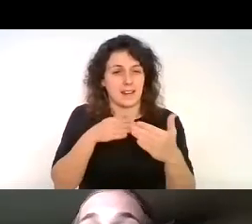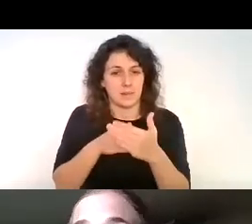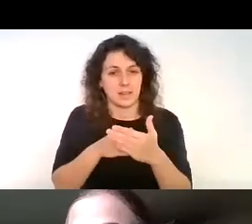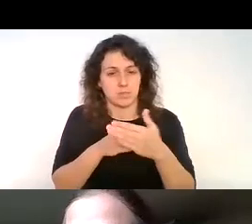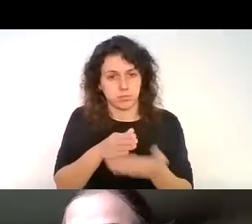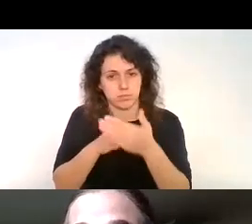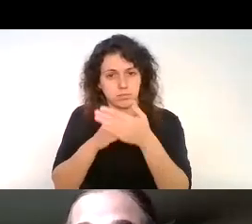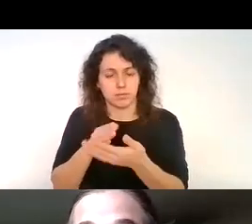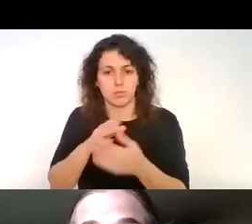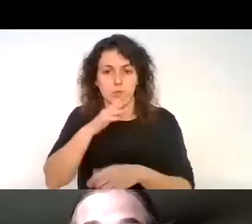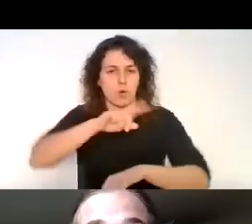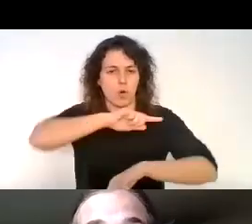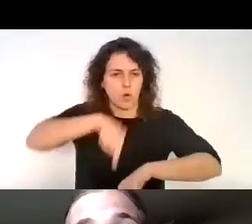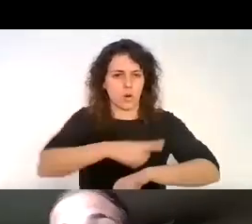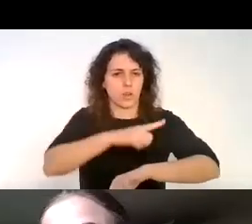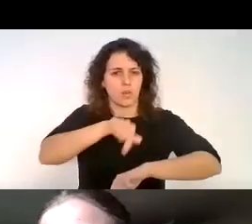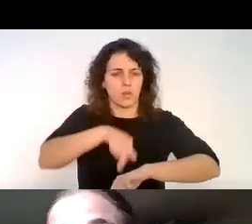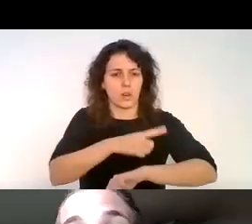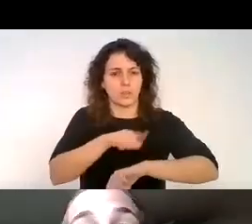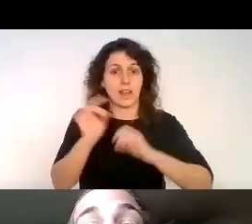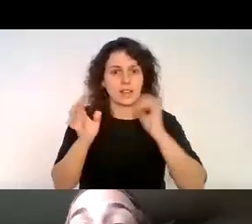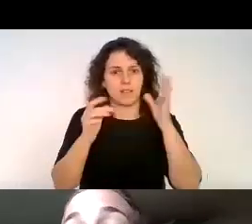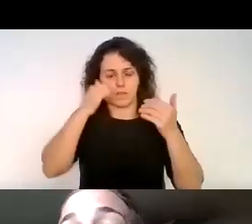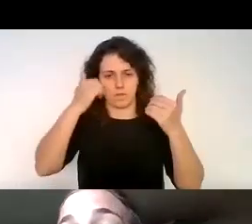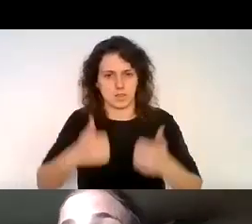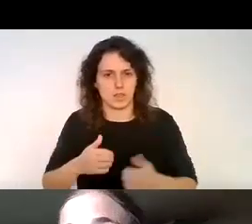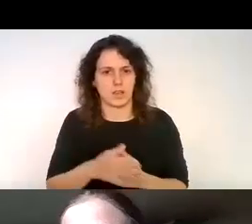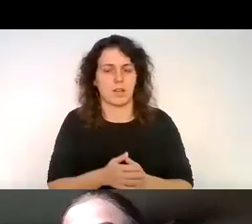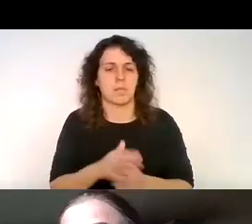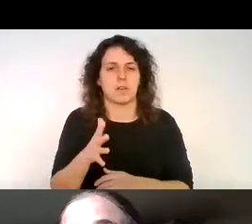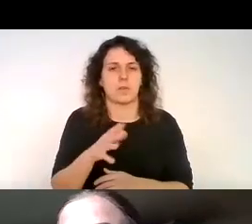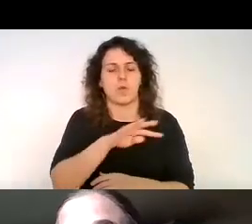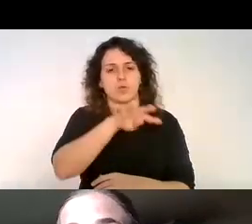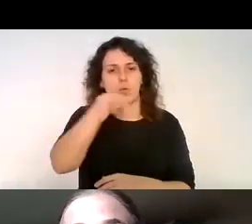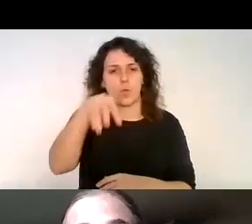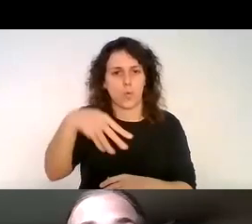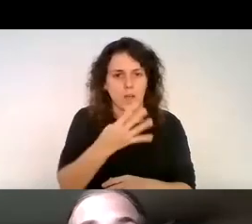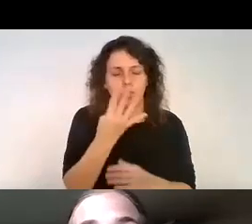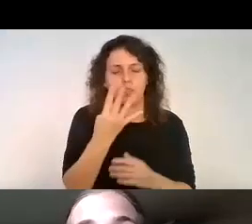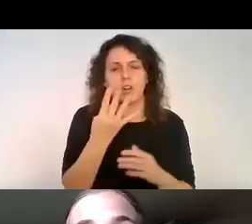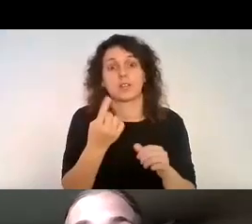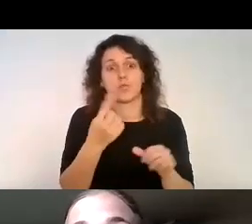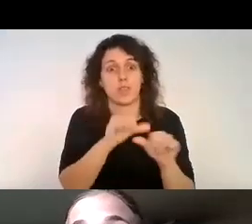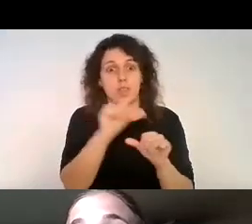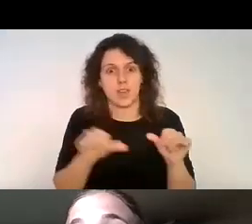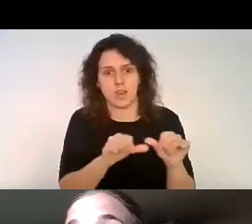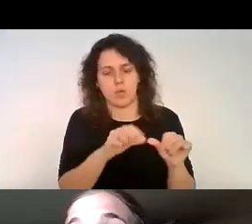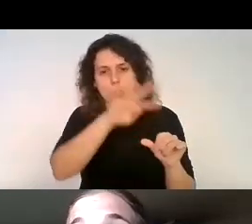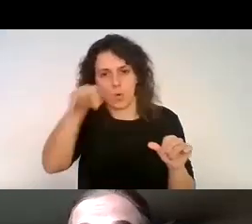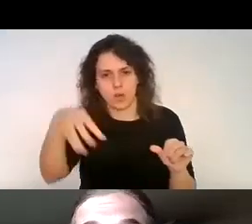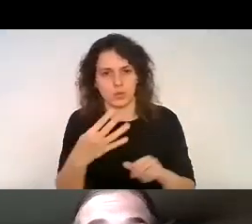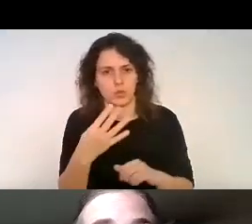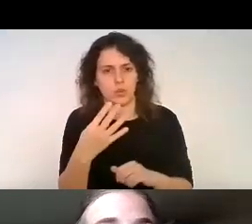realizando actividad física hablemos de cuatro horas diarias de